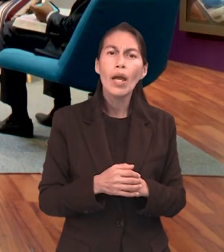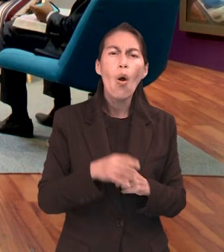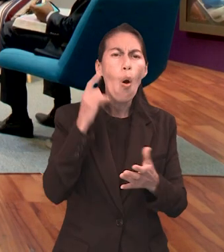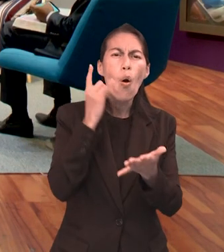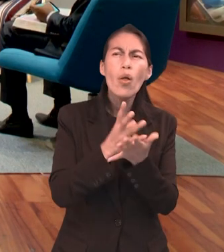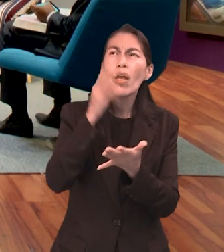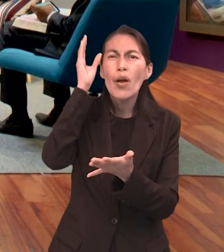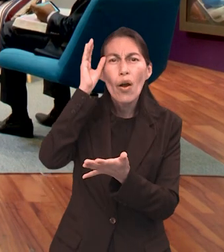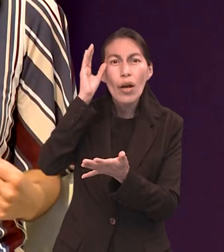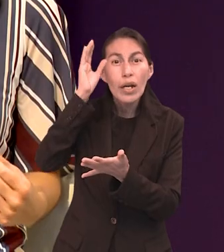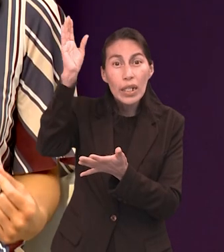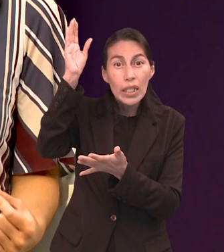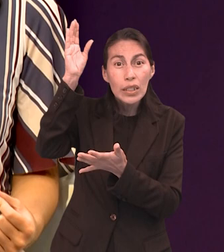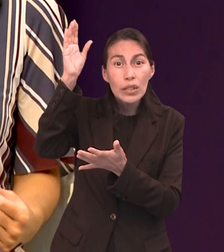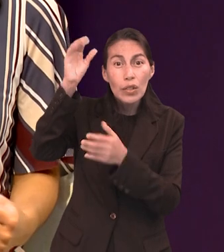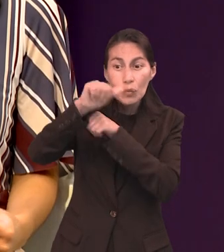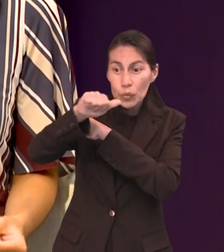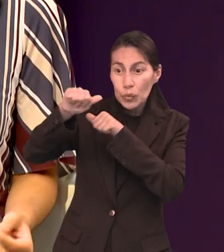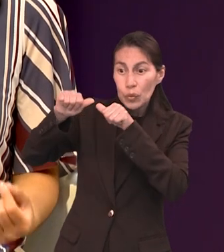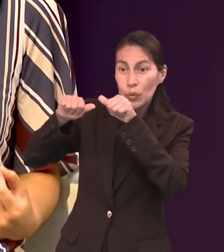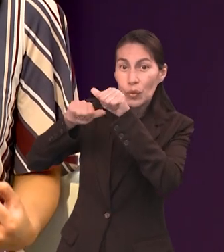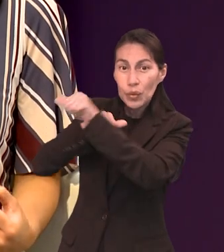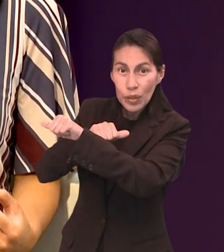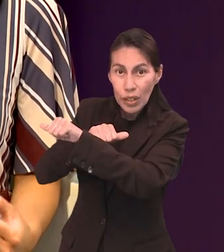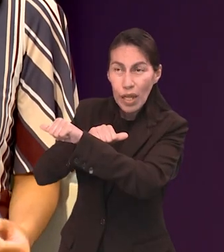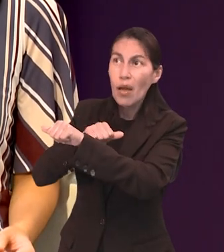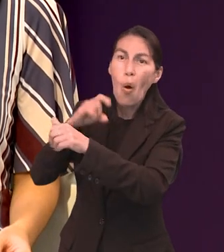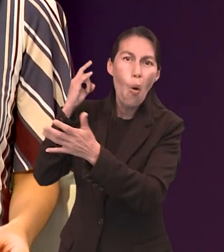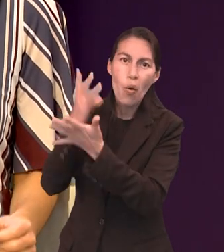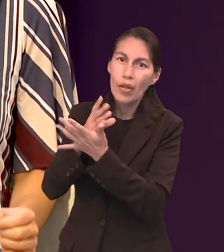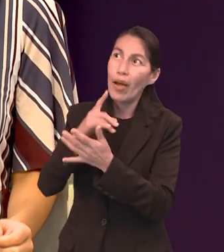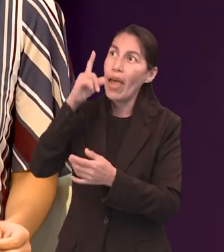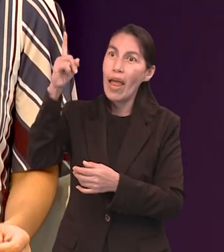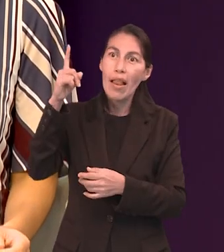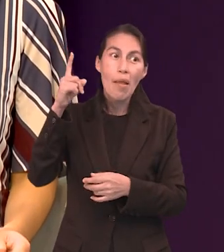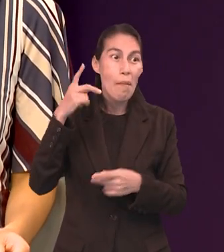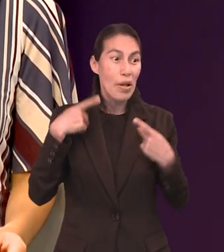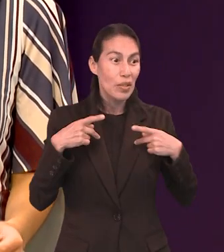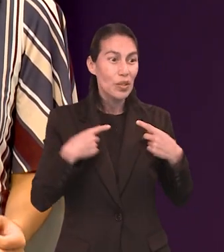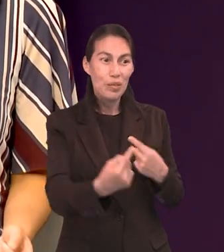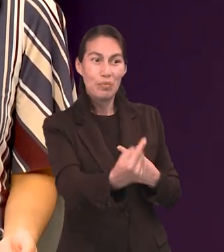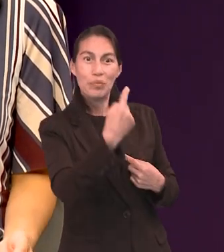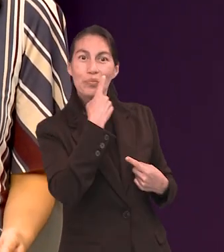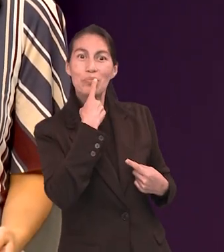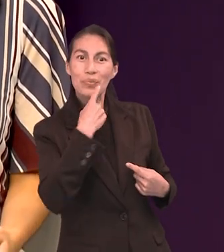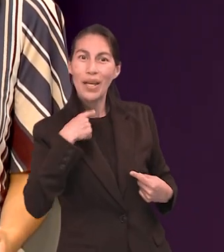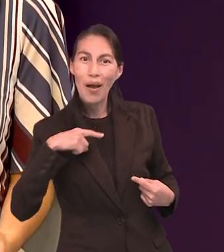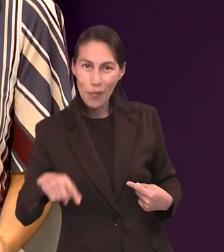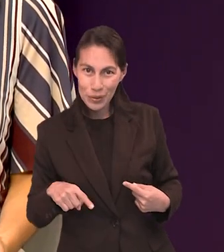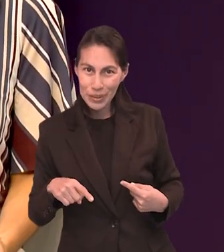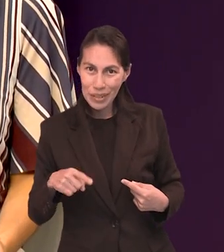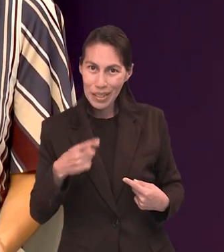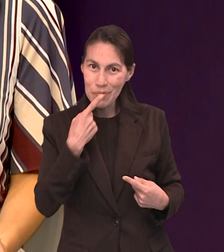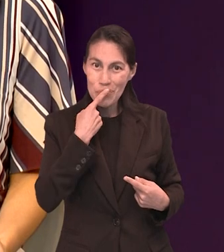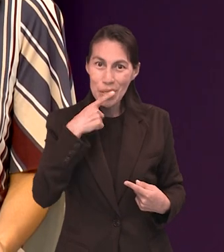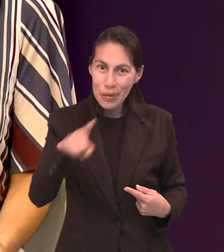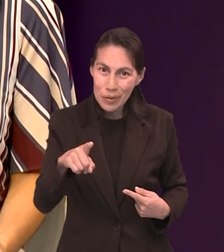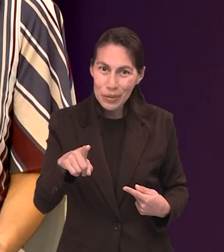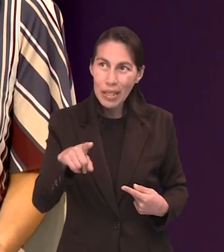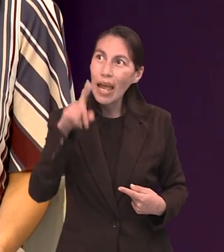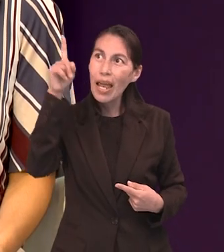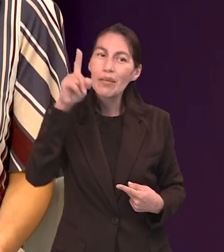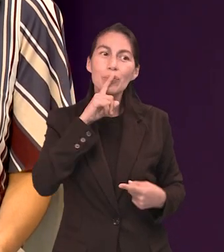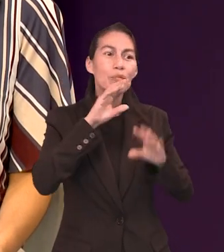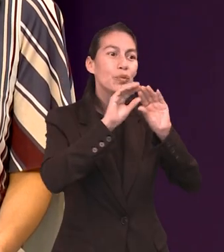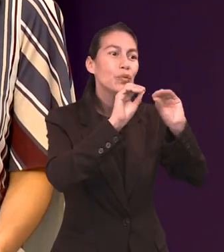Cristo puede presentar una intercesión eficaz en nuestro favor. Él puede hacer callar al acusador con argumentos que no se basan